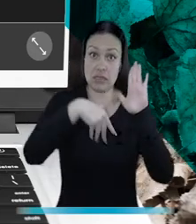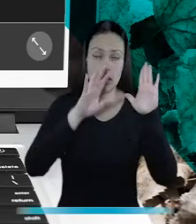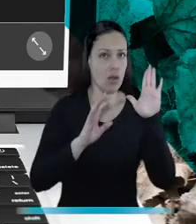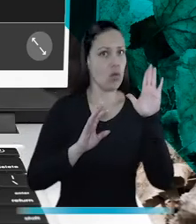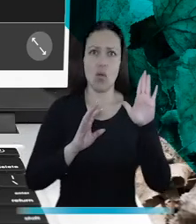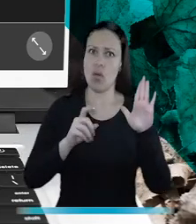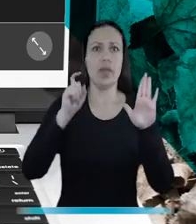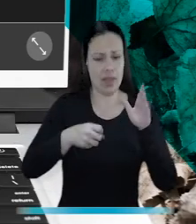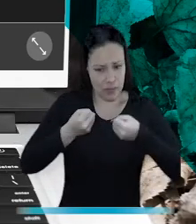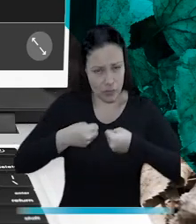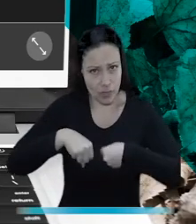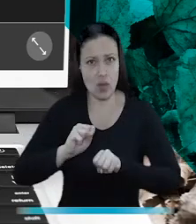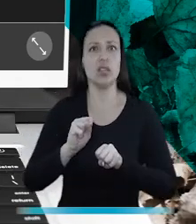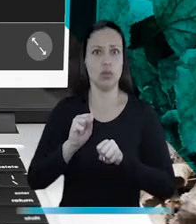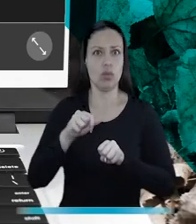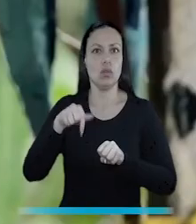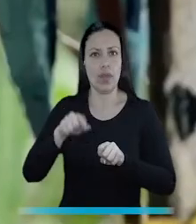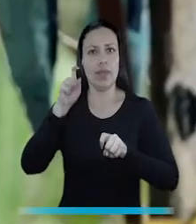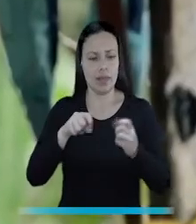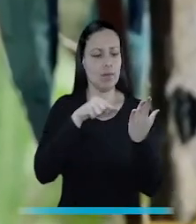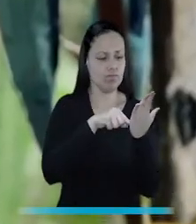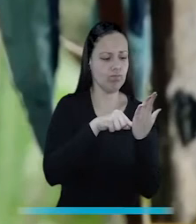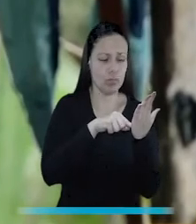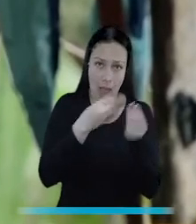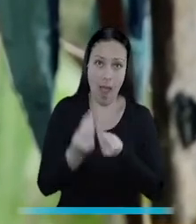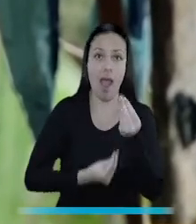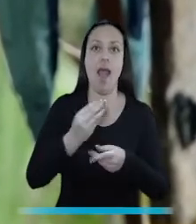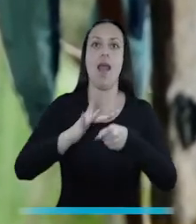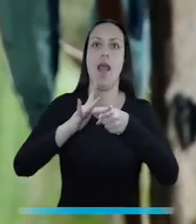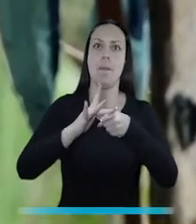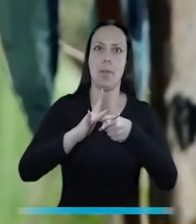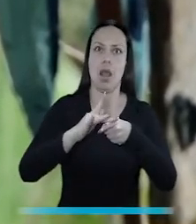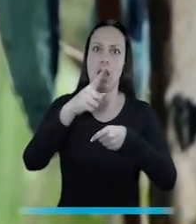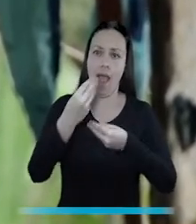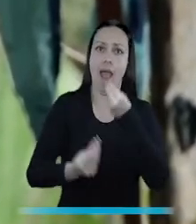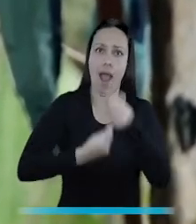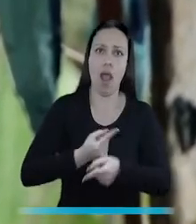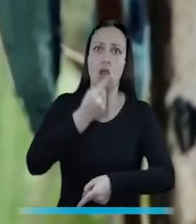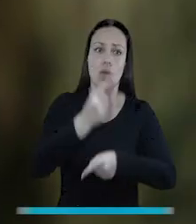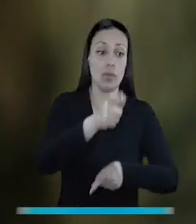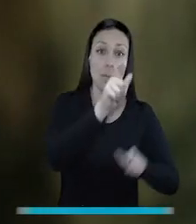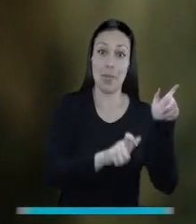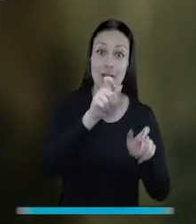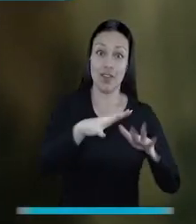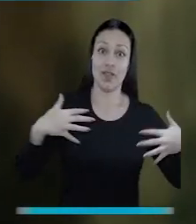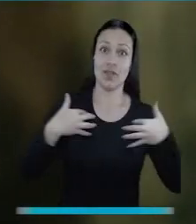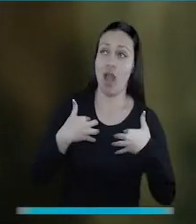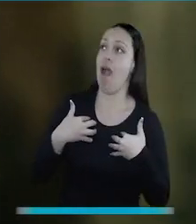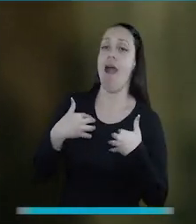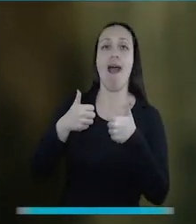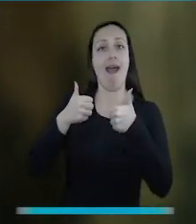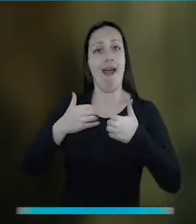ese esfuerzo de la Administración de Justicia del Ministerio Público tiene que traducirse en hechos concretos, es decir, que las víctimas realmente